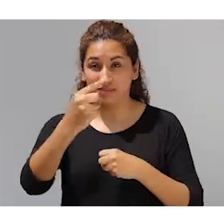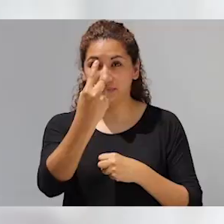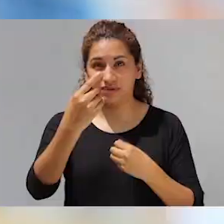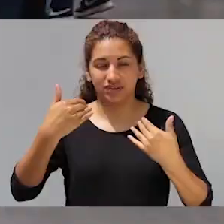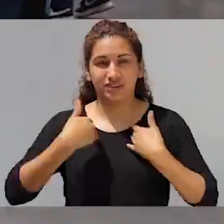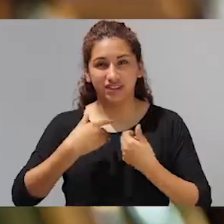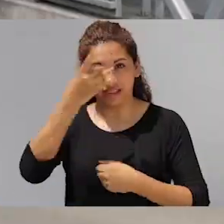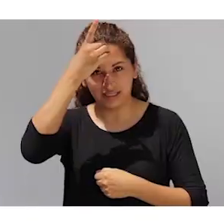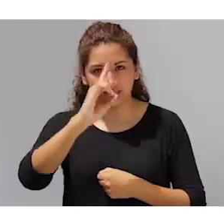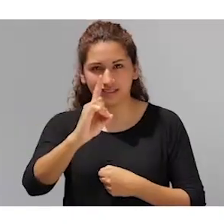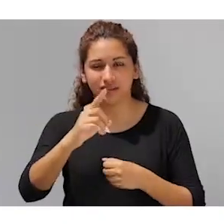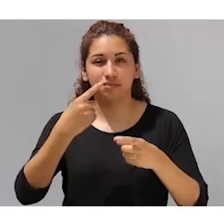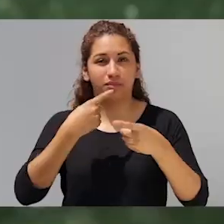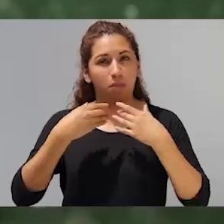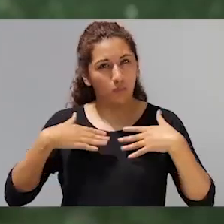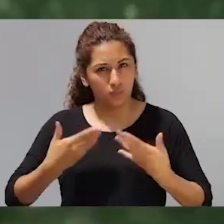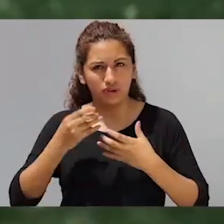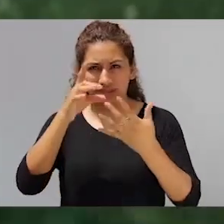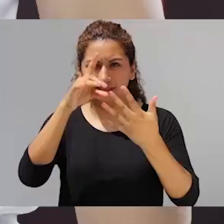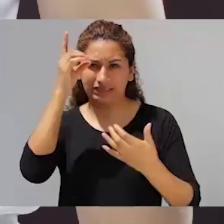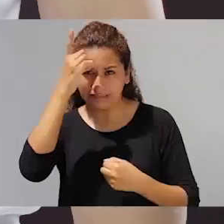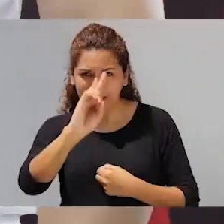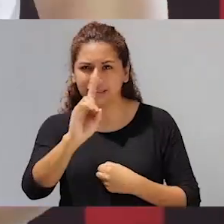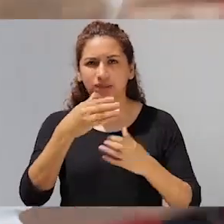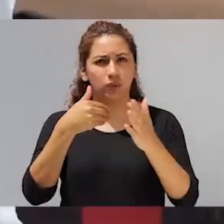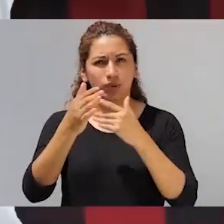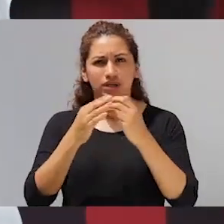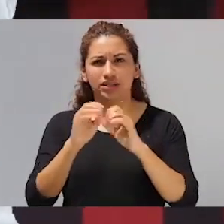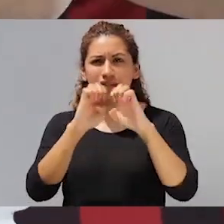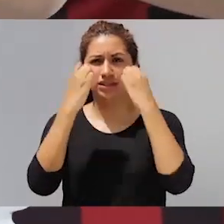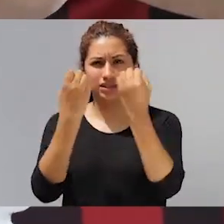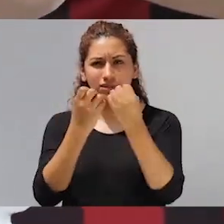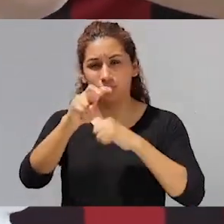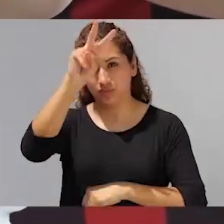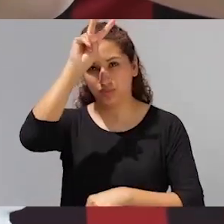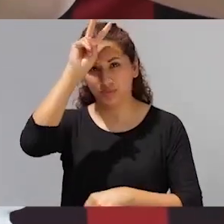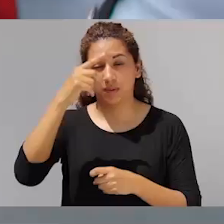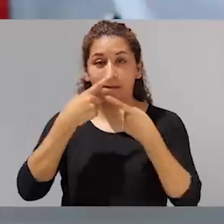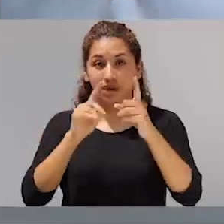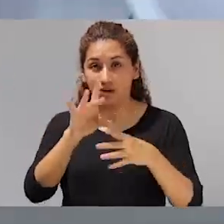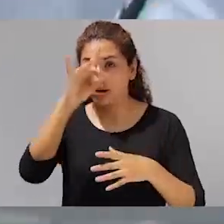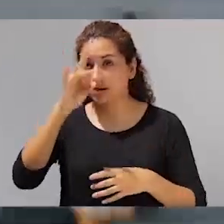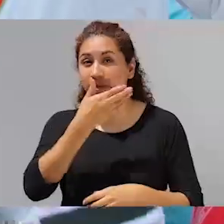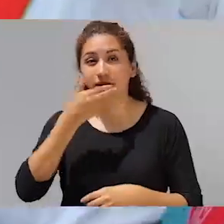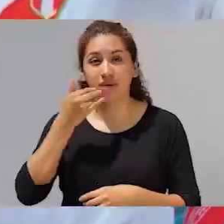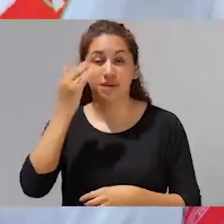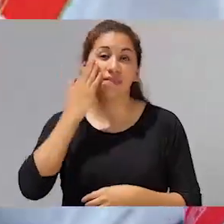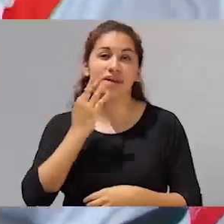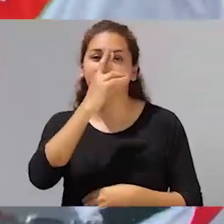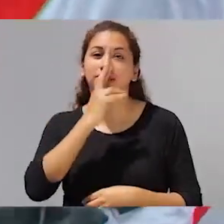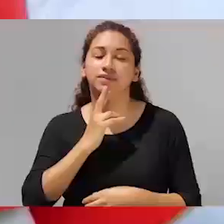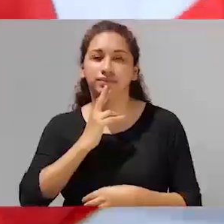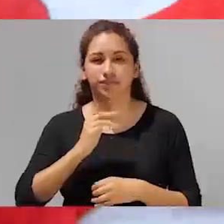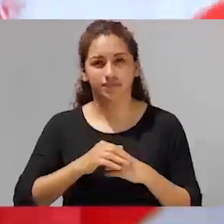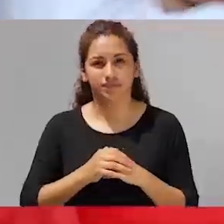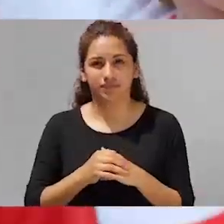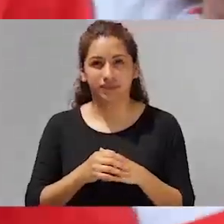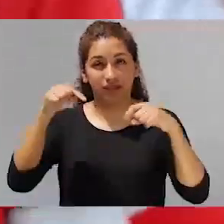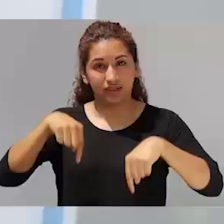Para elegir primero, hay que decidir. Puedes decidir ser hincha de cualquier equipo del Perú, pero eliges ser de la